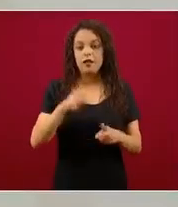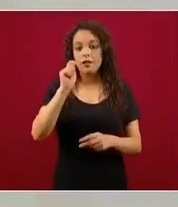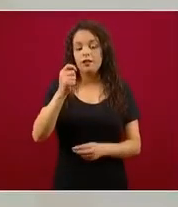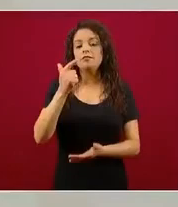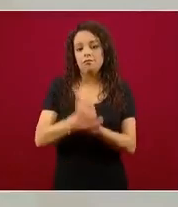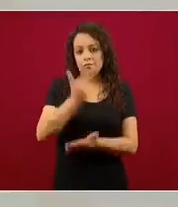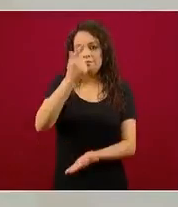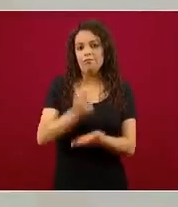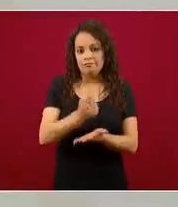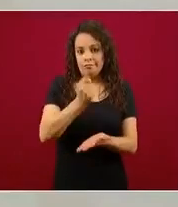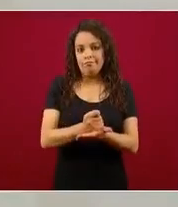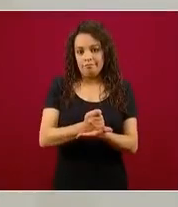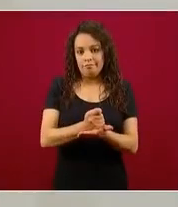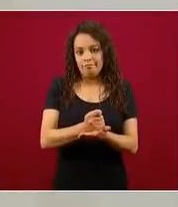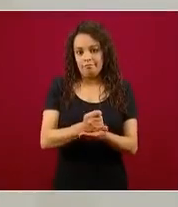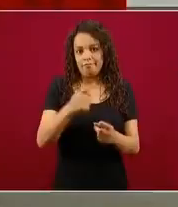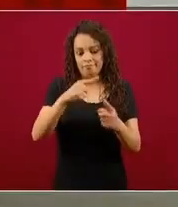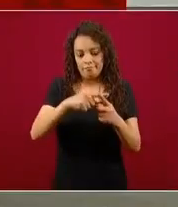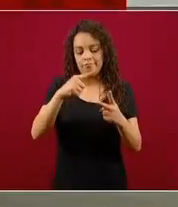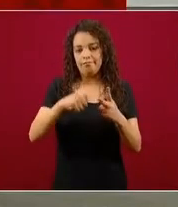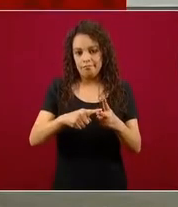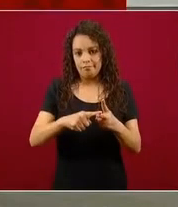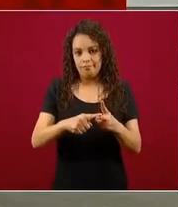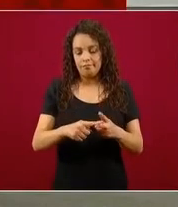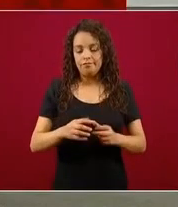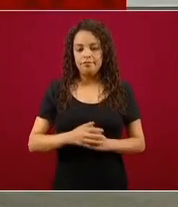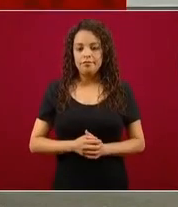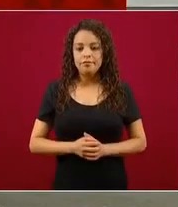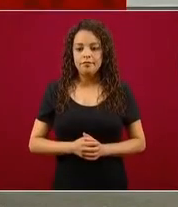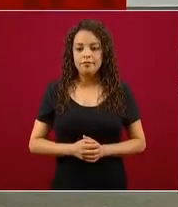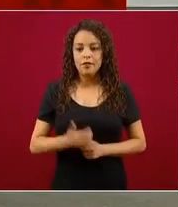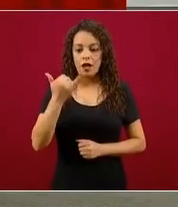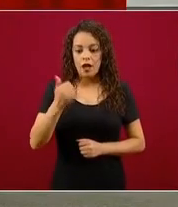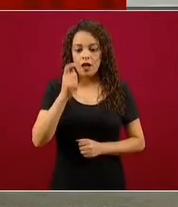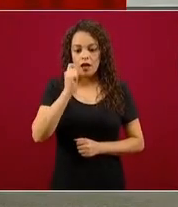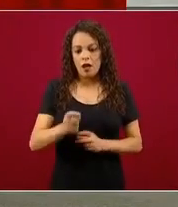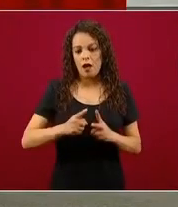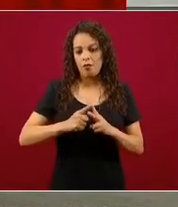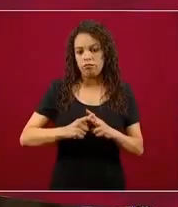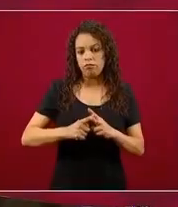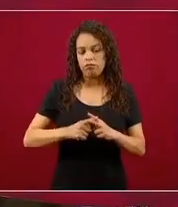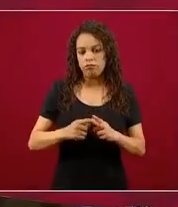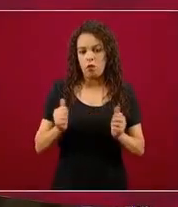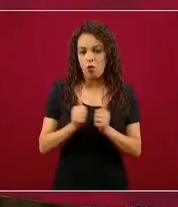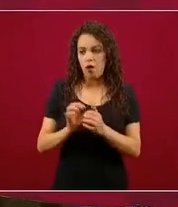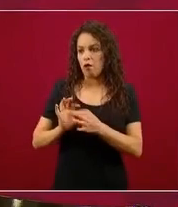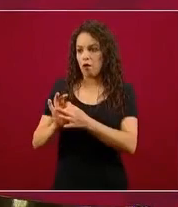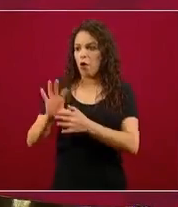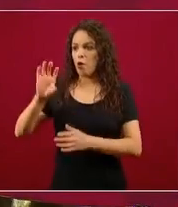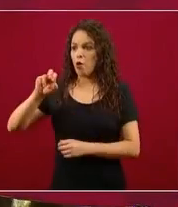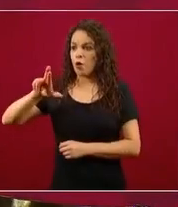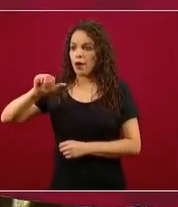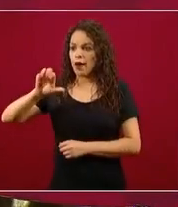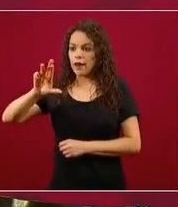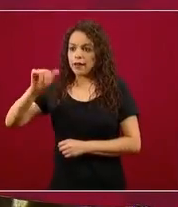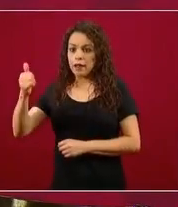intensiva. Y con las tendencias que estima y que calcula Conacyt es que se hace esta